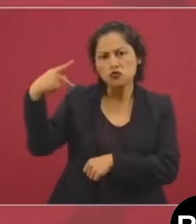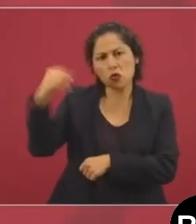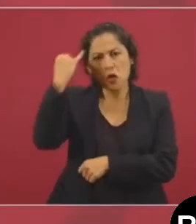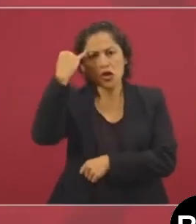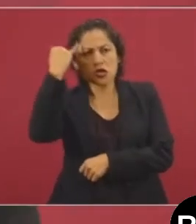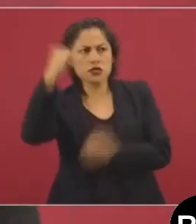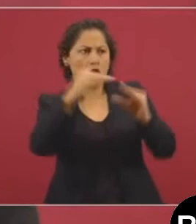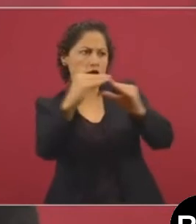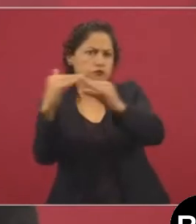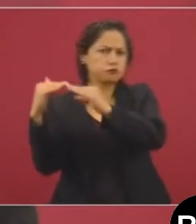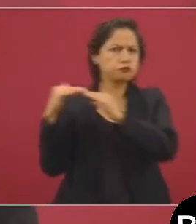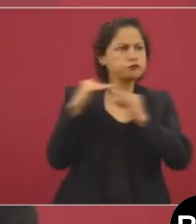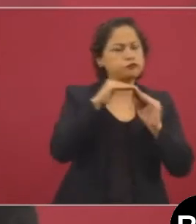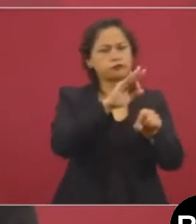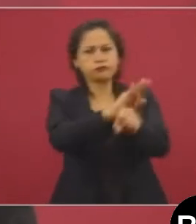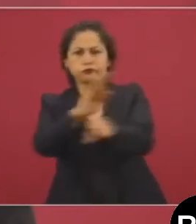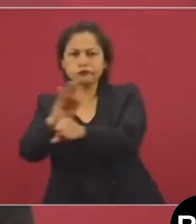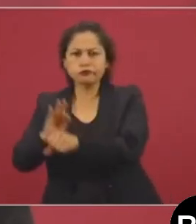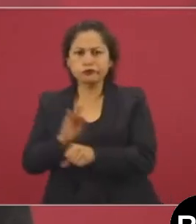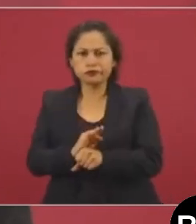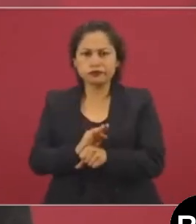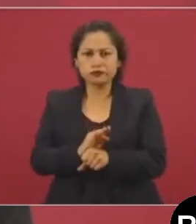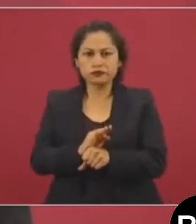en fraudes electorales.